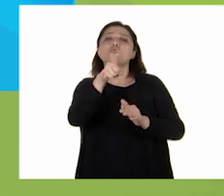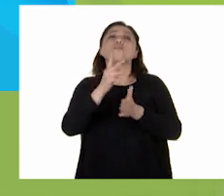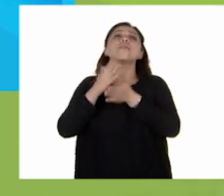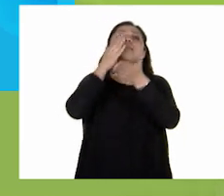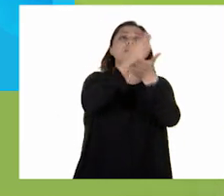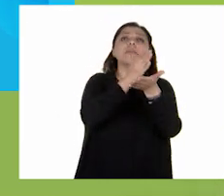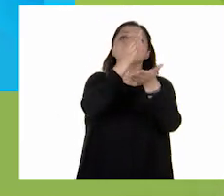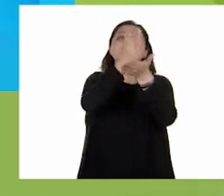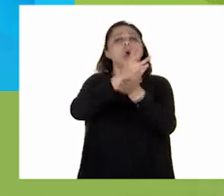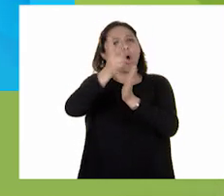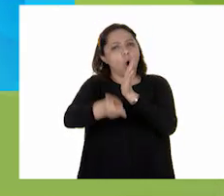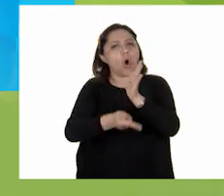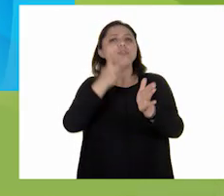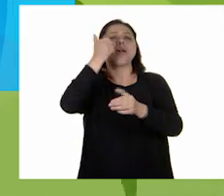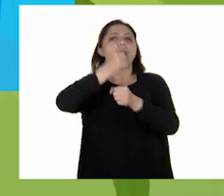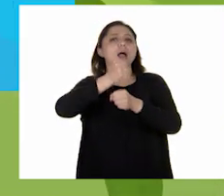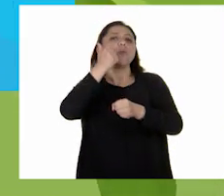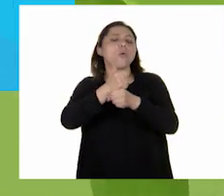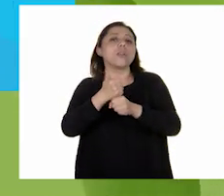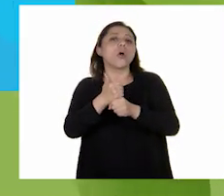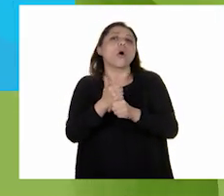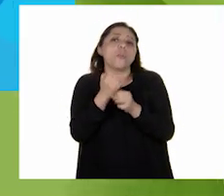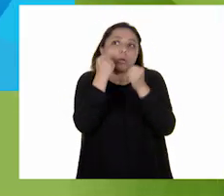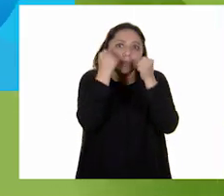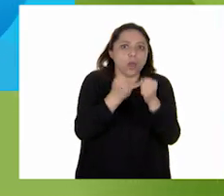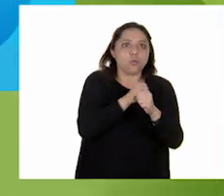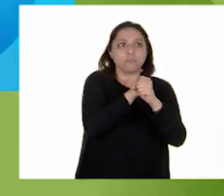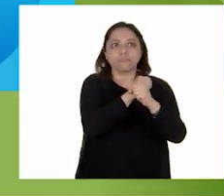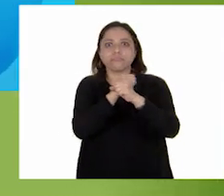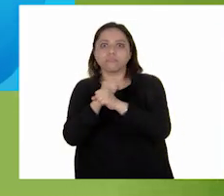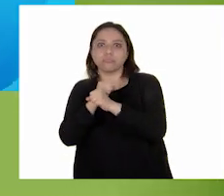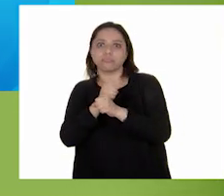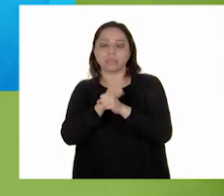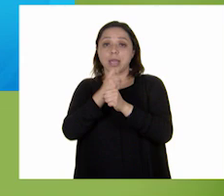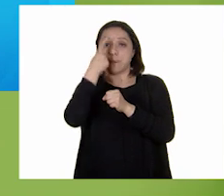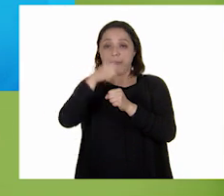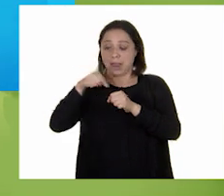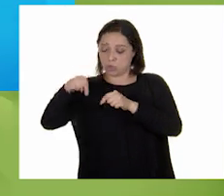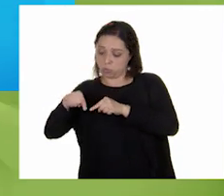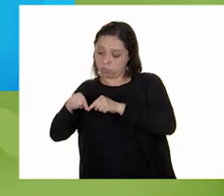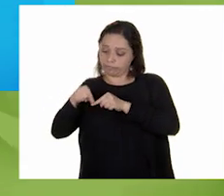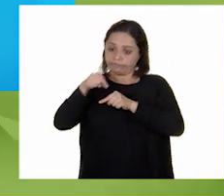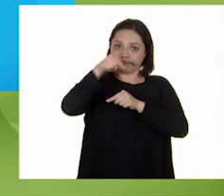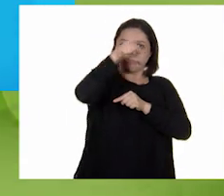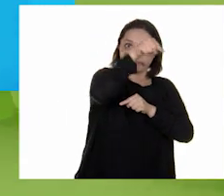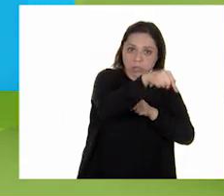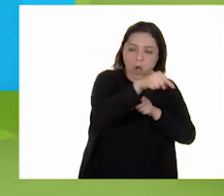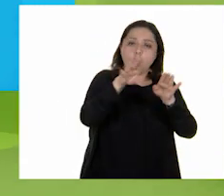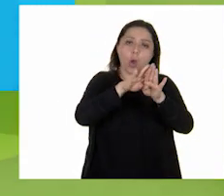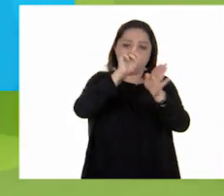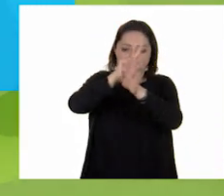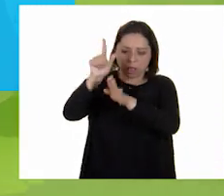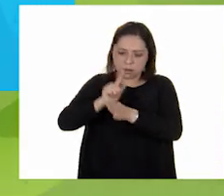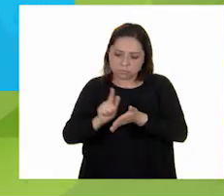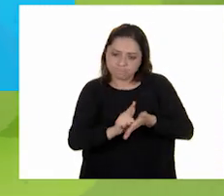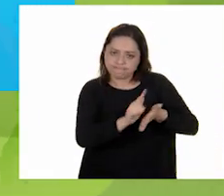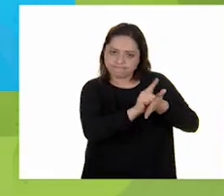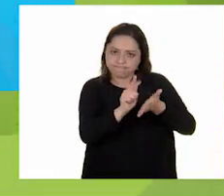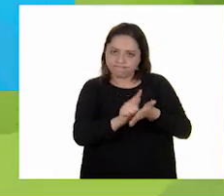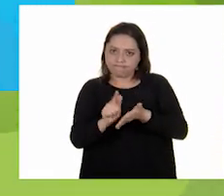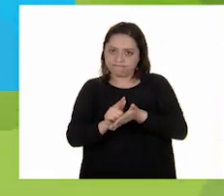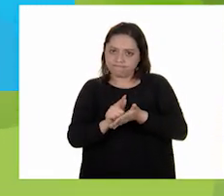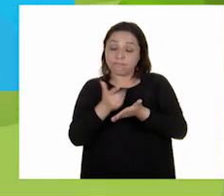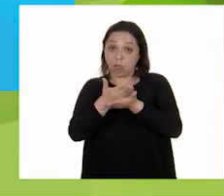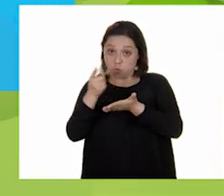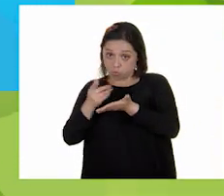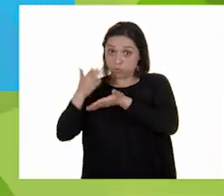abuelos de manera segura? ¿Qué tendrás que hacer durante el camino para desinfectar a las personas y cosas? ¿Cómo será la convivencia en casa